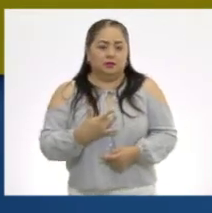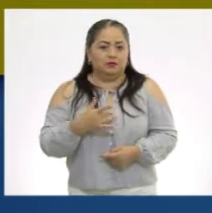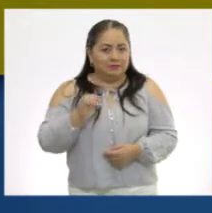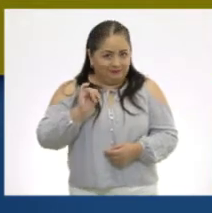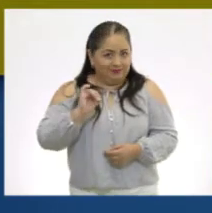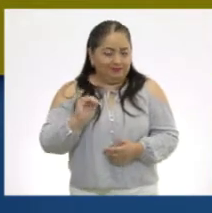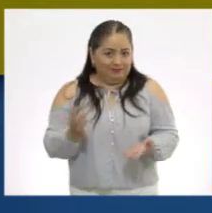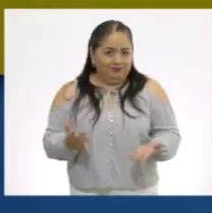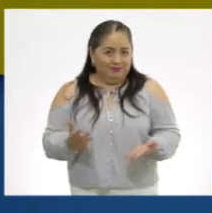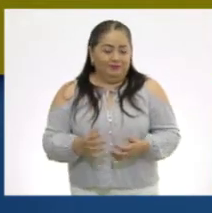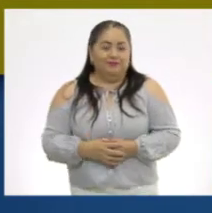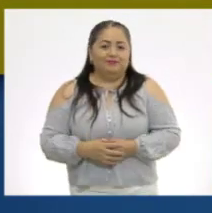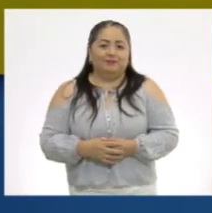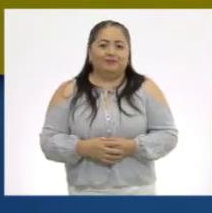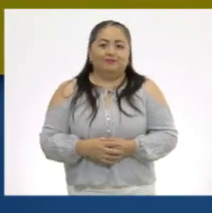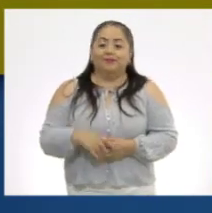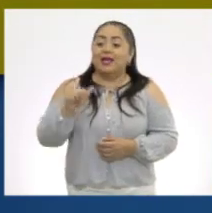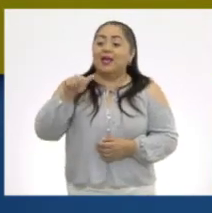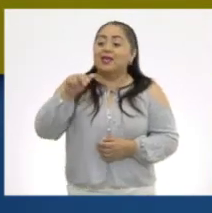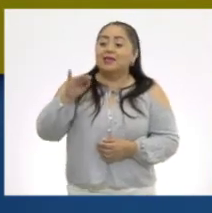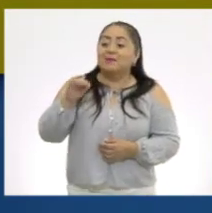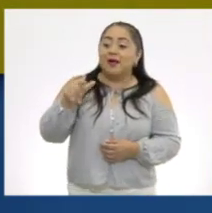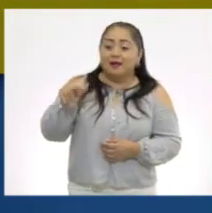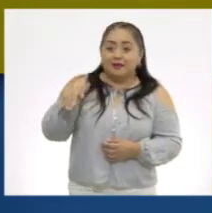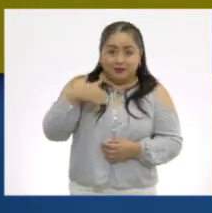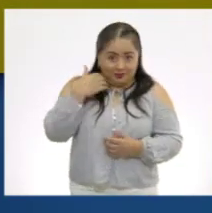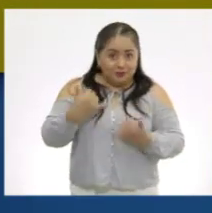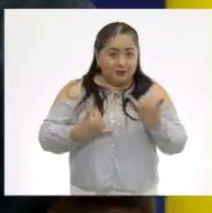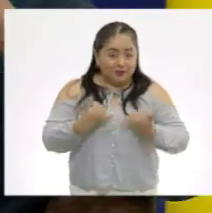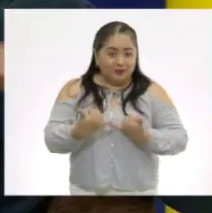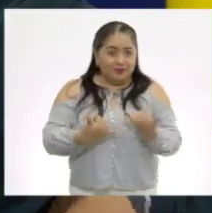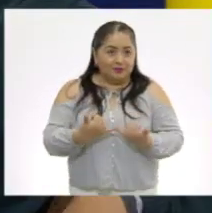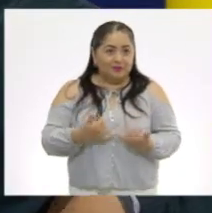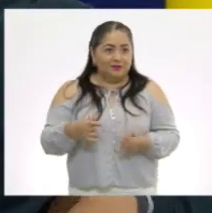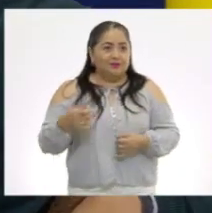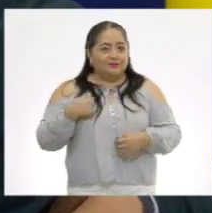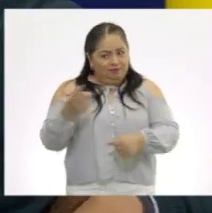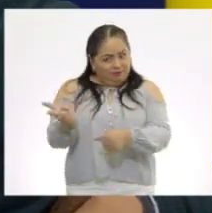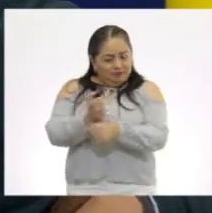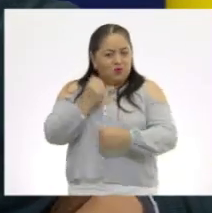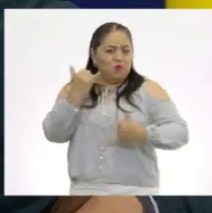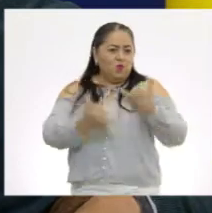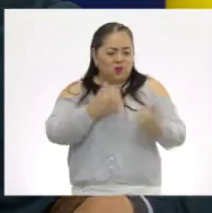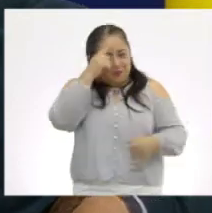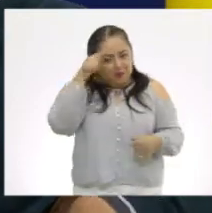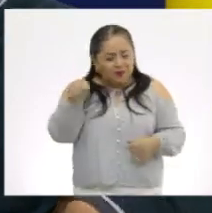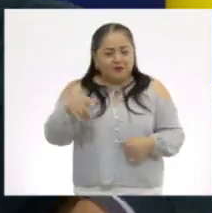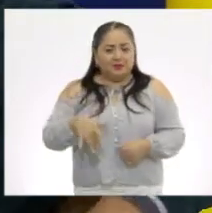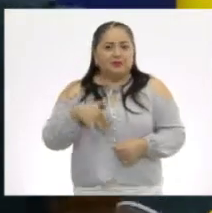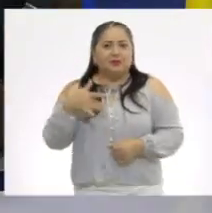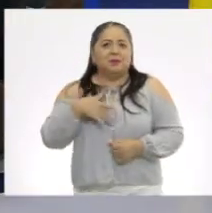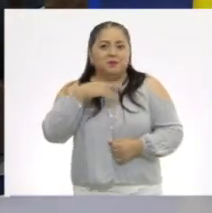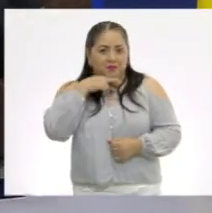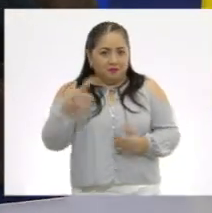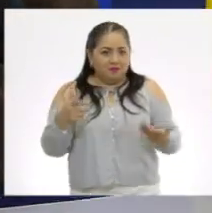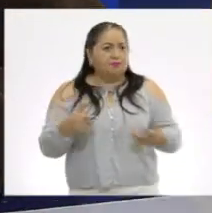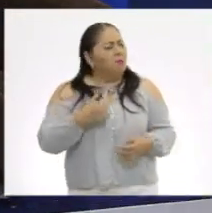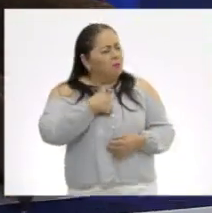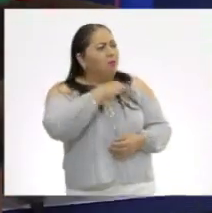esas personas. ¿Te parece? ¿Te Aníbal, ¿quieres jugar? Te invito a que juguemos para que te sientas un poquito mejor. ¿Te